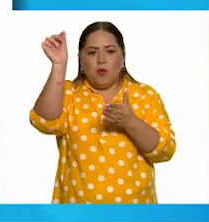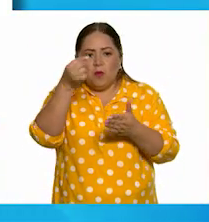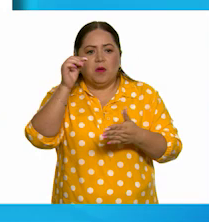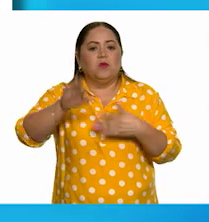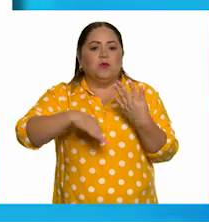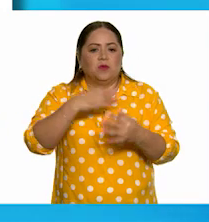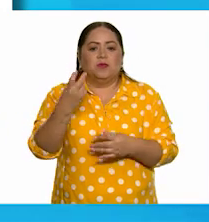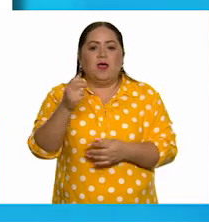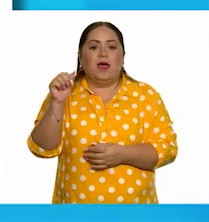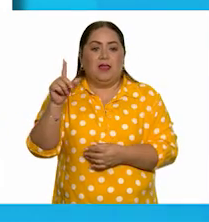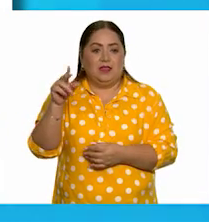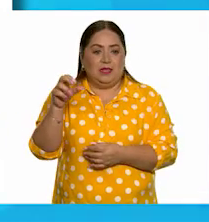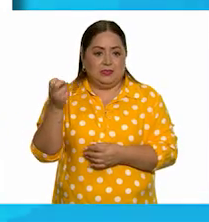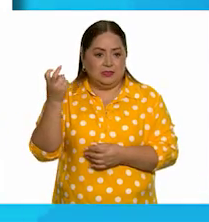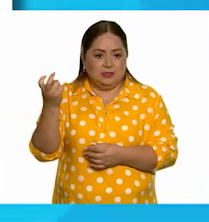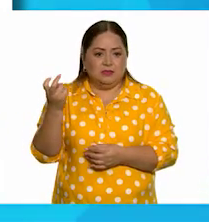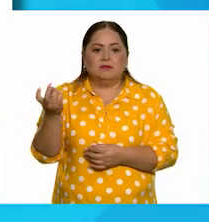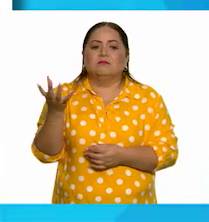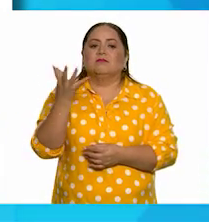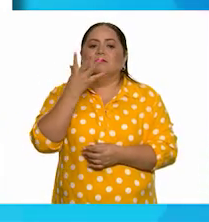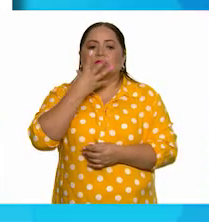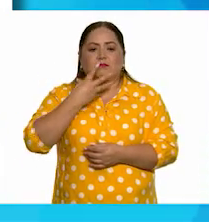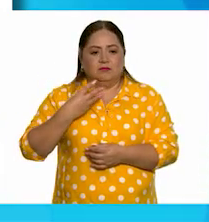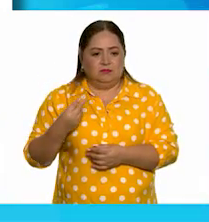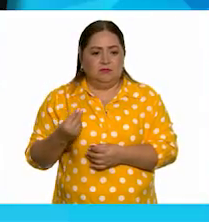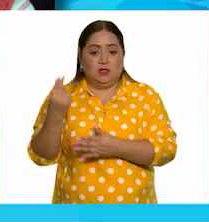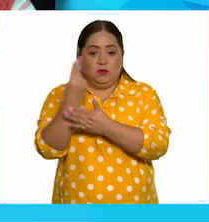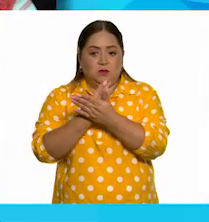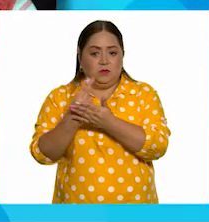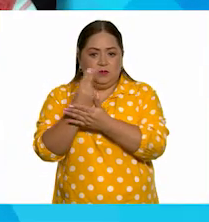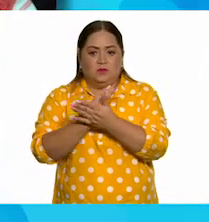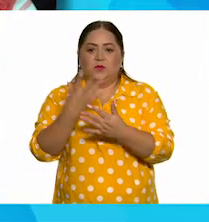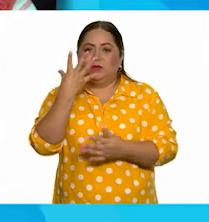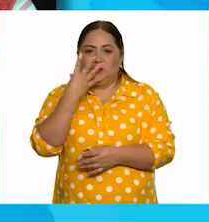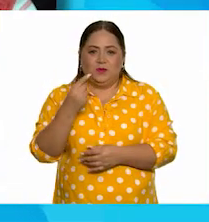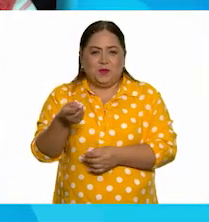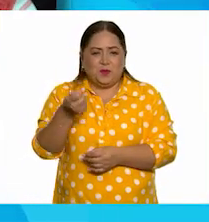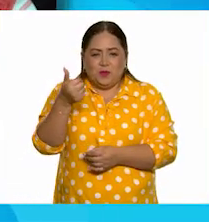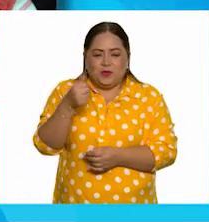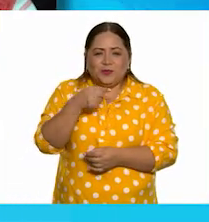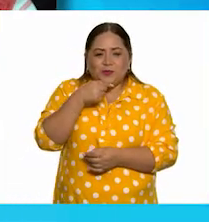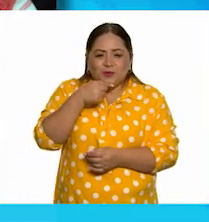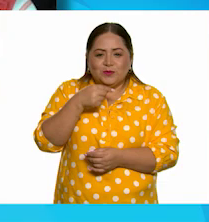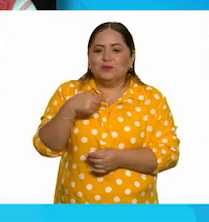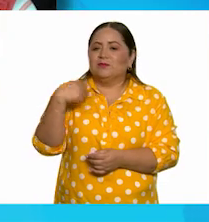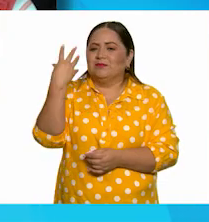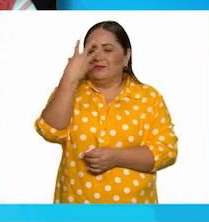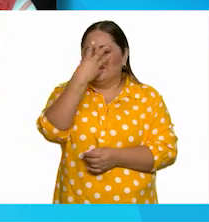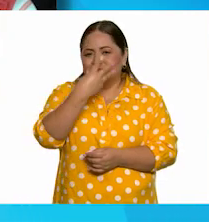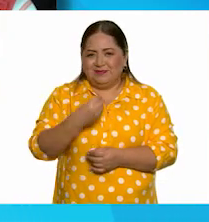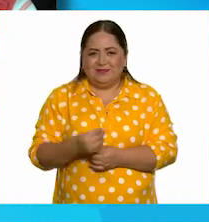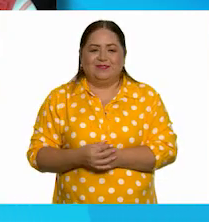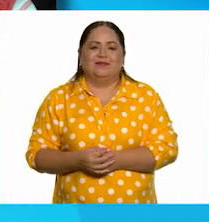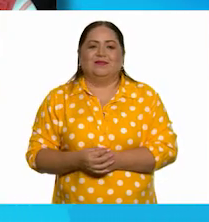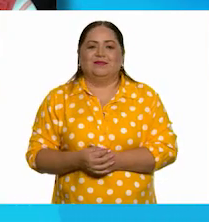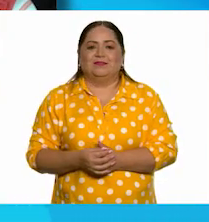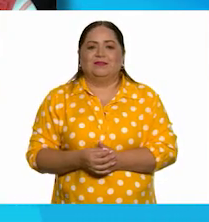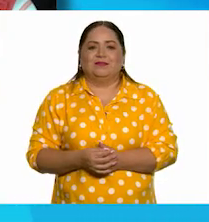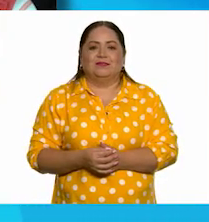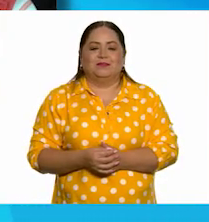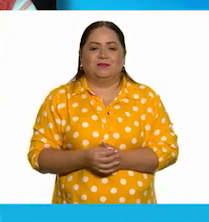comas. Esta es la de Andrés. Aquí está la de Andrés. Su dibujo que hizo primero. Con la foto ahora. Ajá.